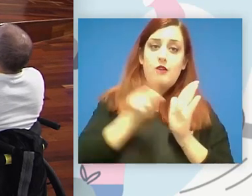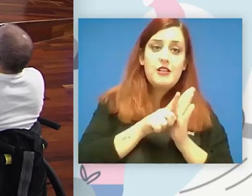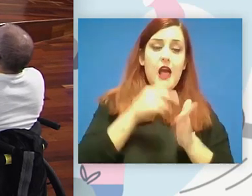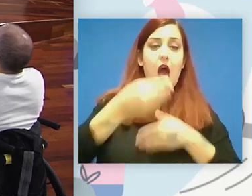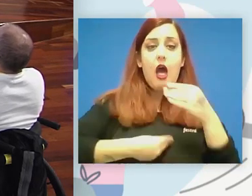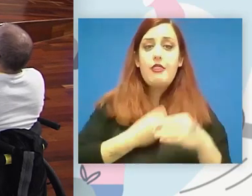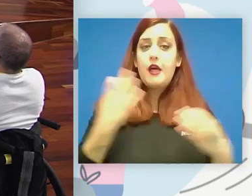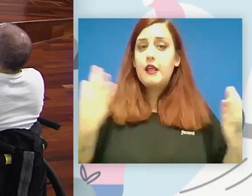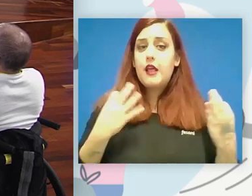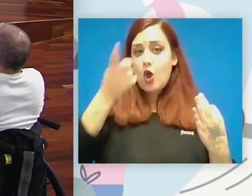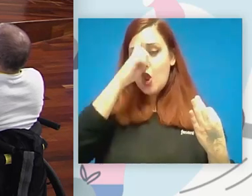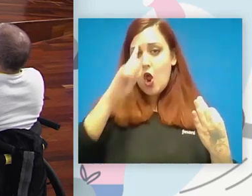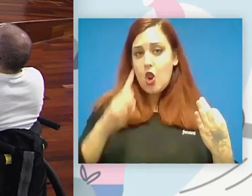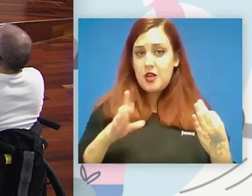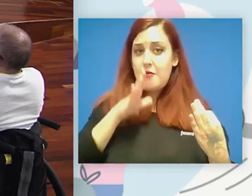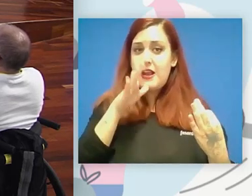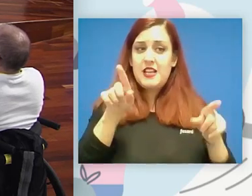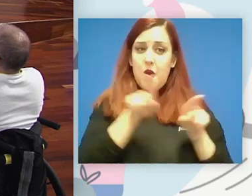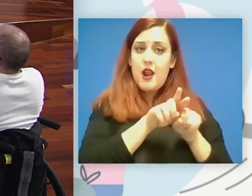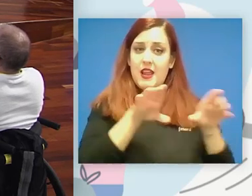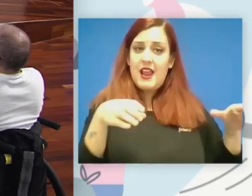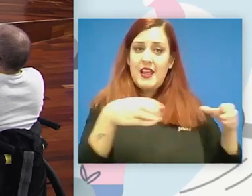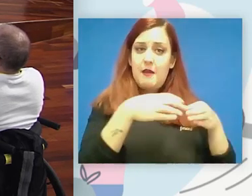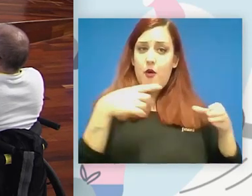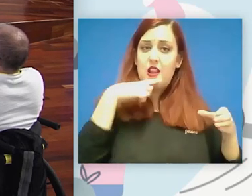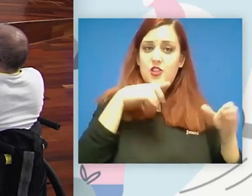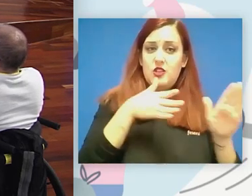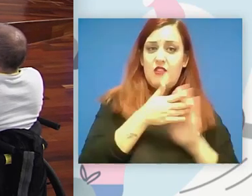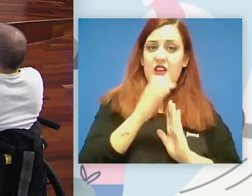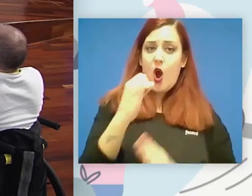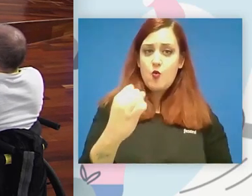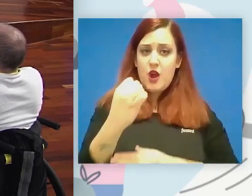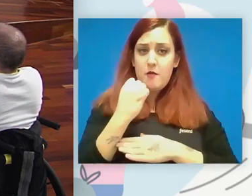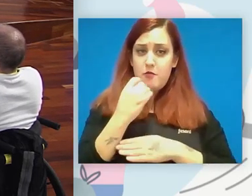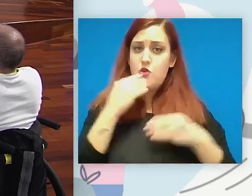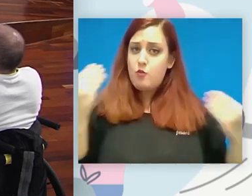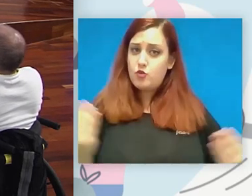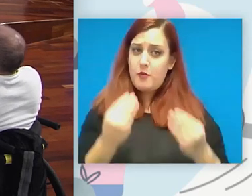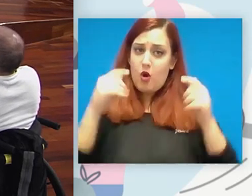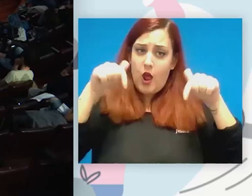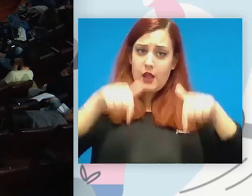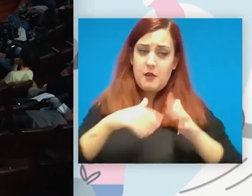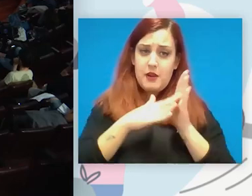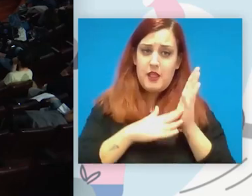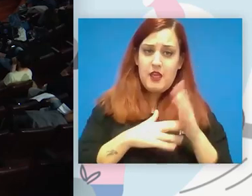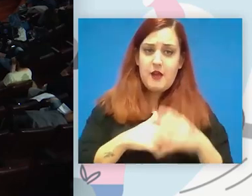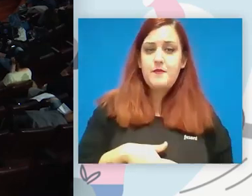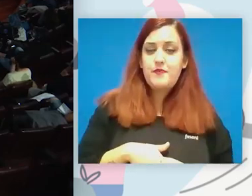hacer para ser como el Elche y tener un apoyo mucho más grande aquí en Valencia muchas gracias gracias por la pregunta